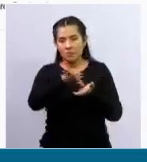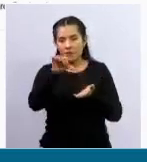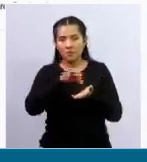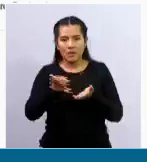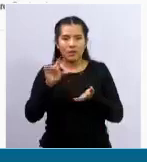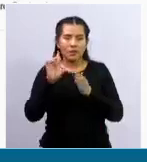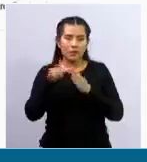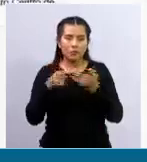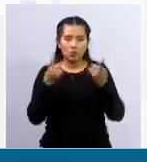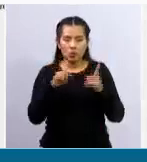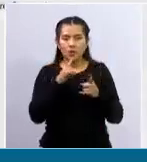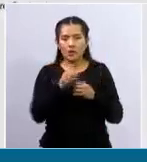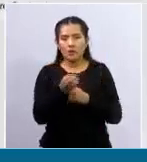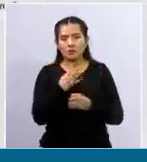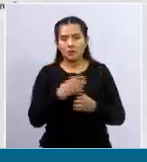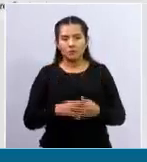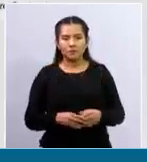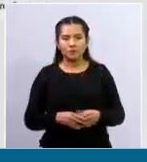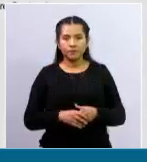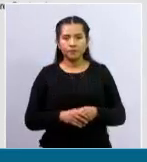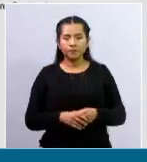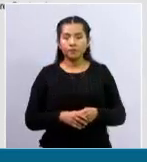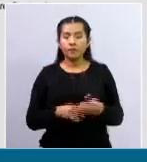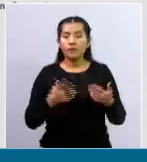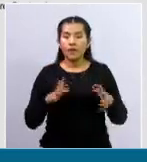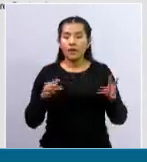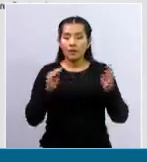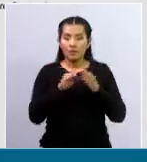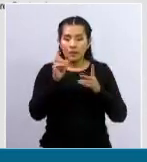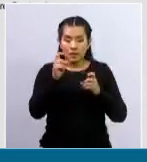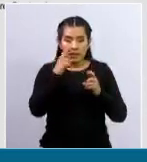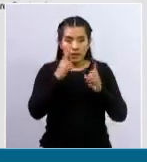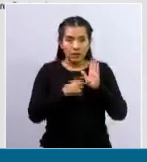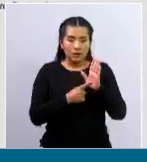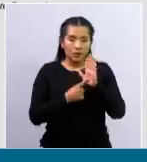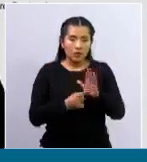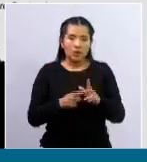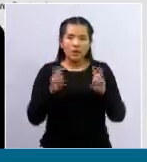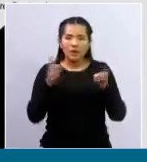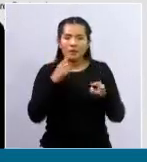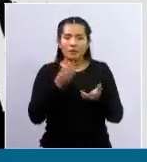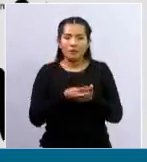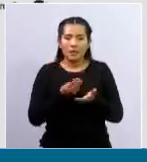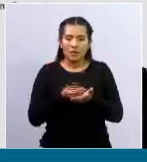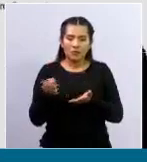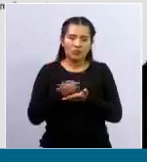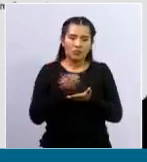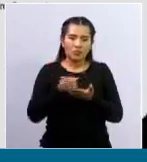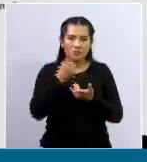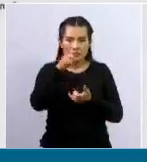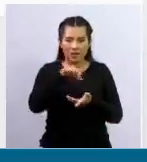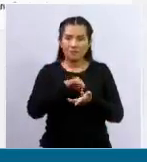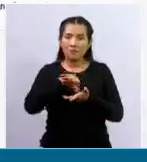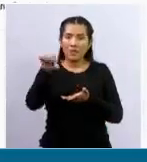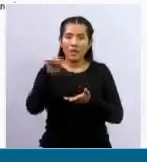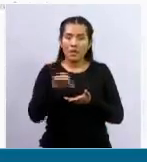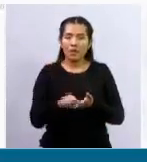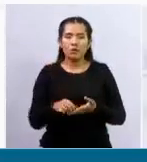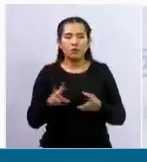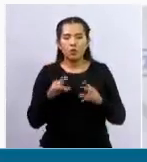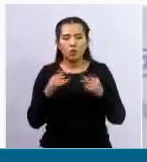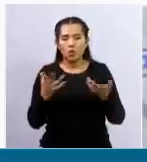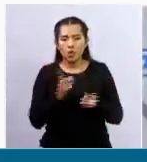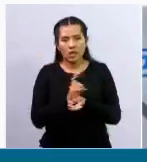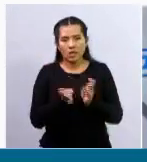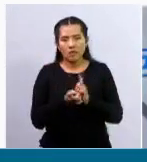realizar la cancelación. Hago notar que el proceso de cobranza, es decir, ese no ha experimentado